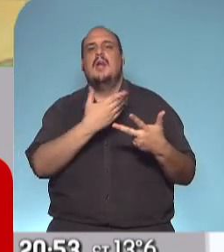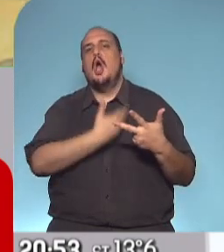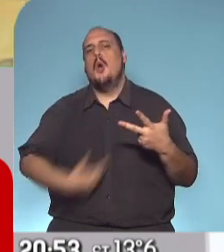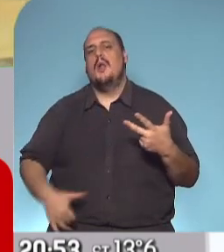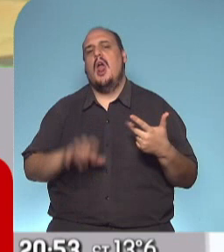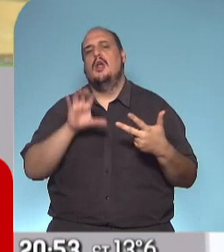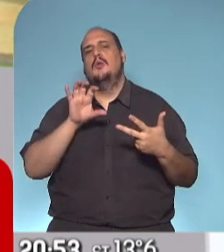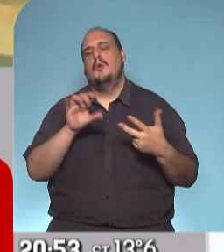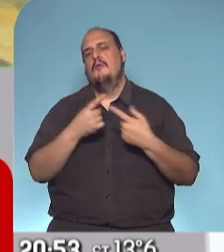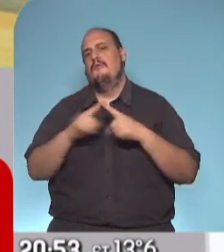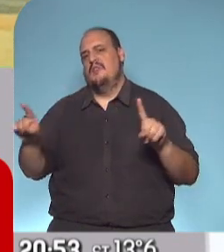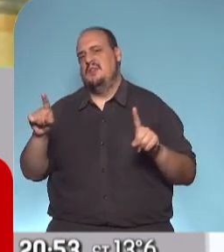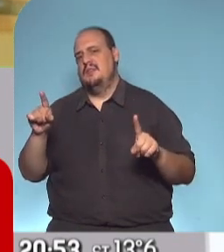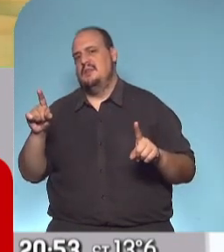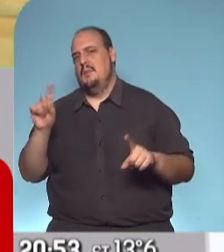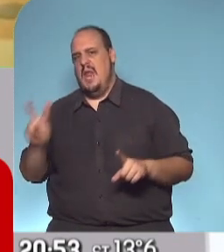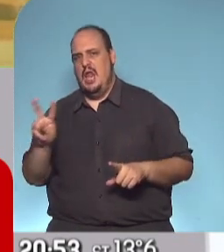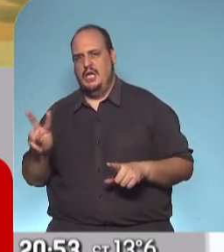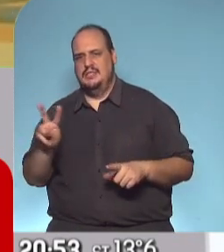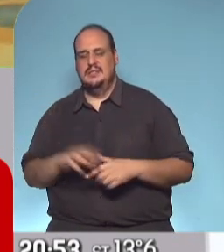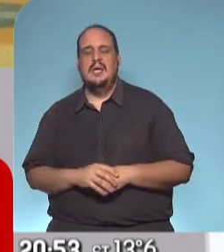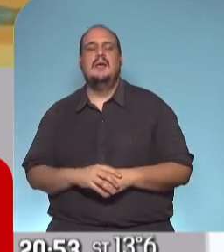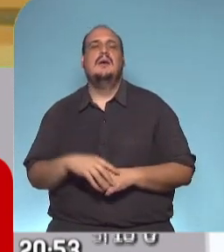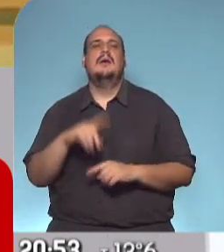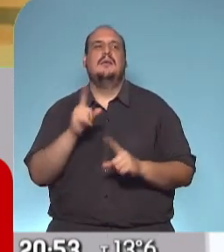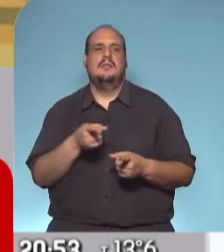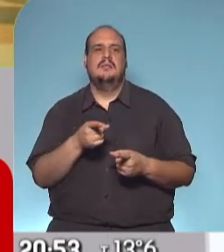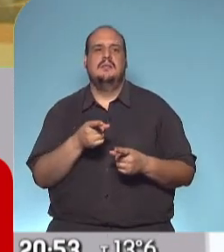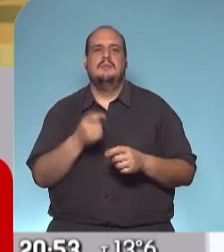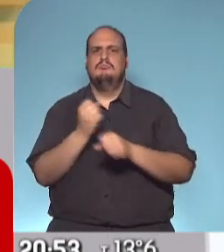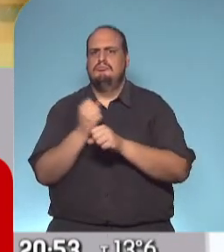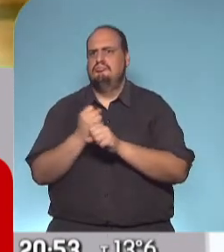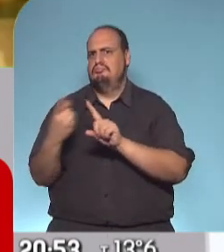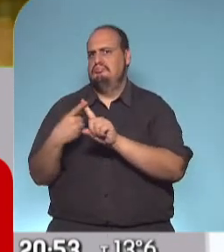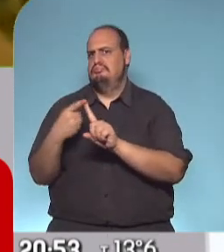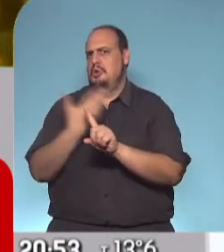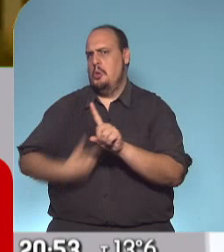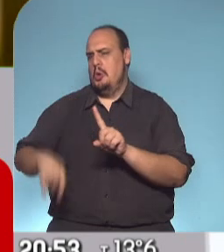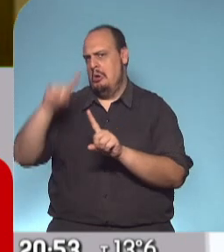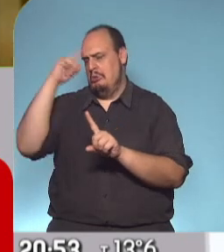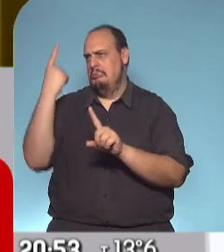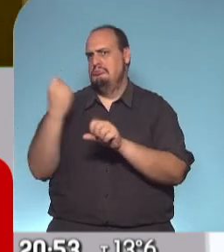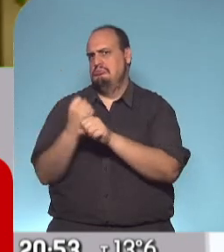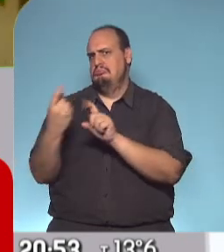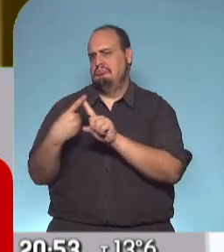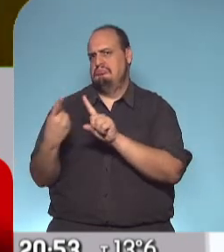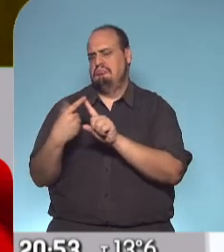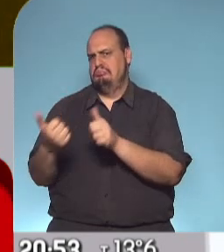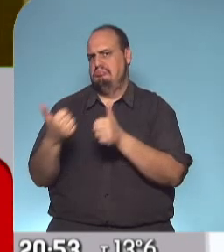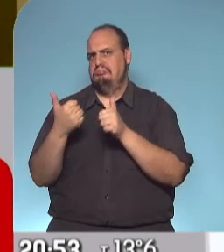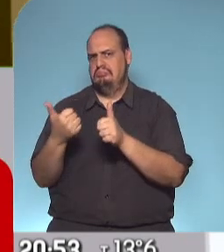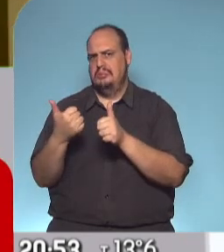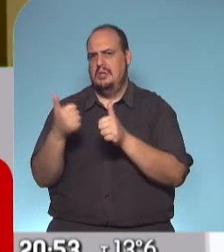signo político distinto que estuvo actuando en consonancia con el gobierno nacional. Es importante también esa unidad